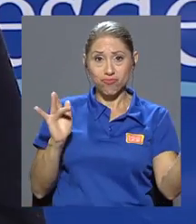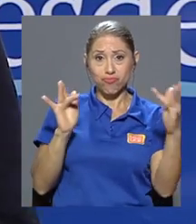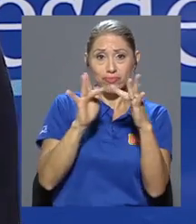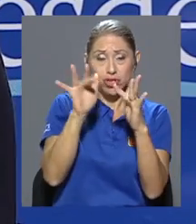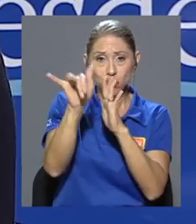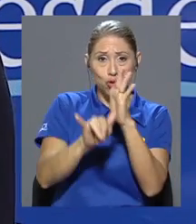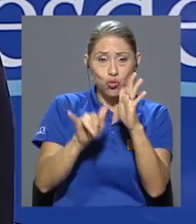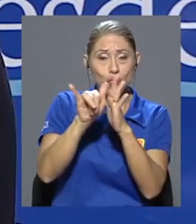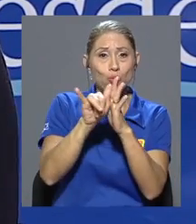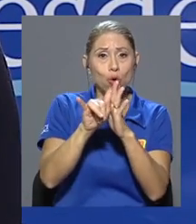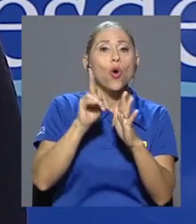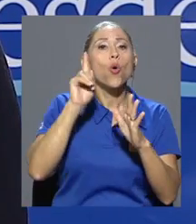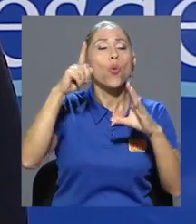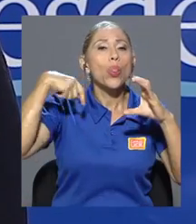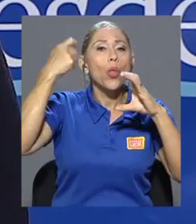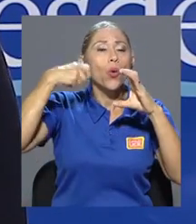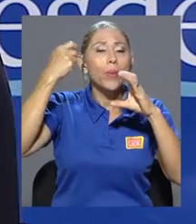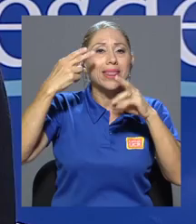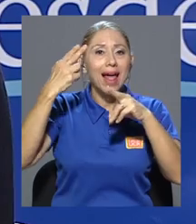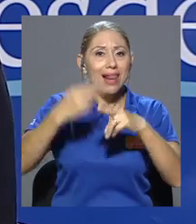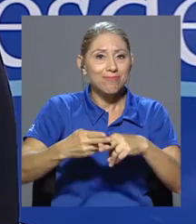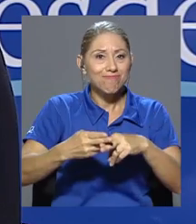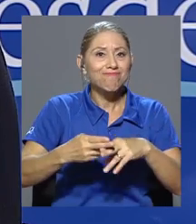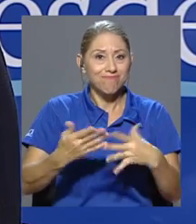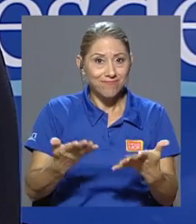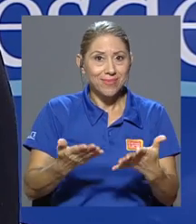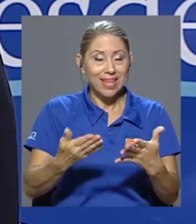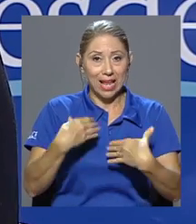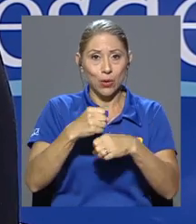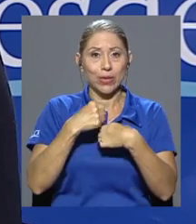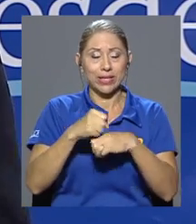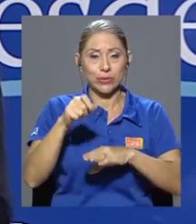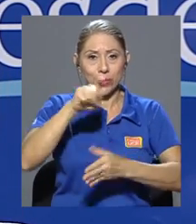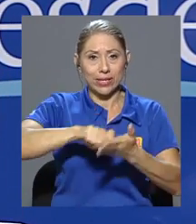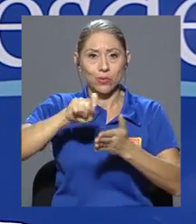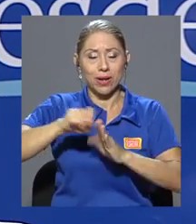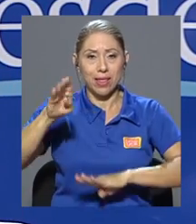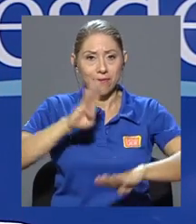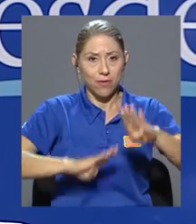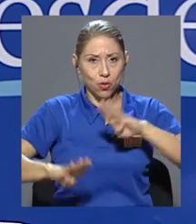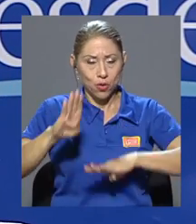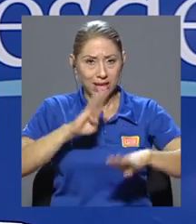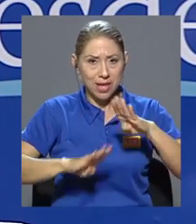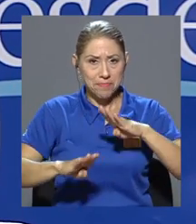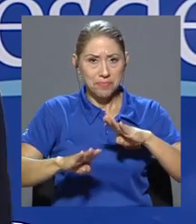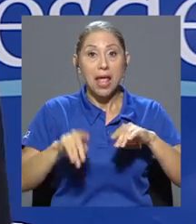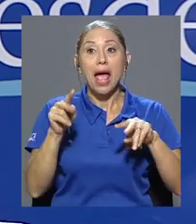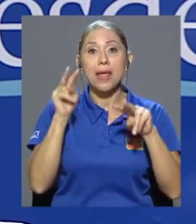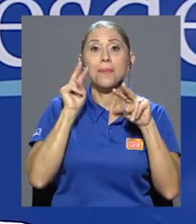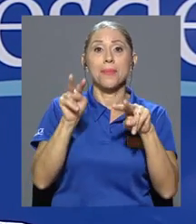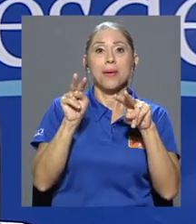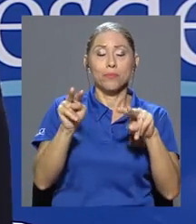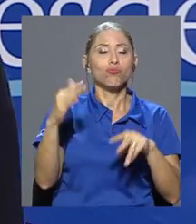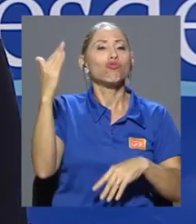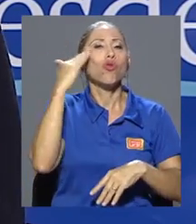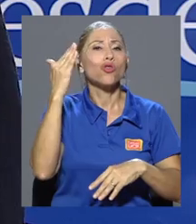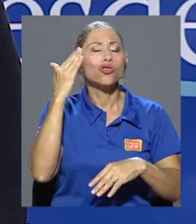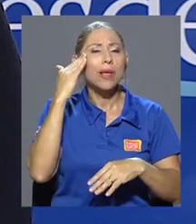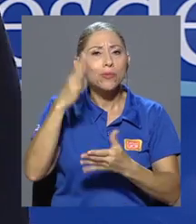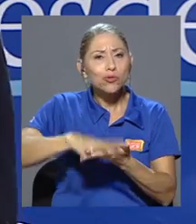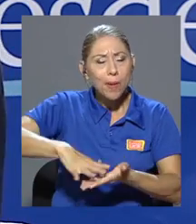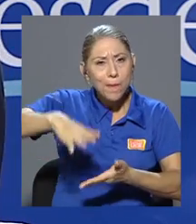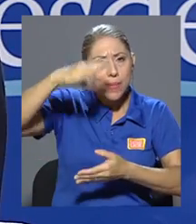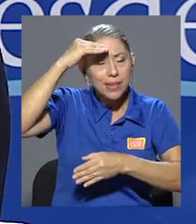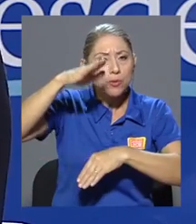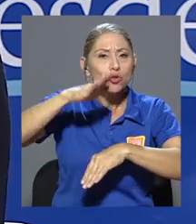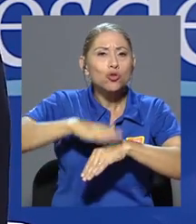un documental hecho por la Escuela de Biología donde vemos, conocemos y nos educamos sobre cuál